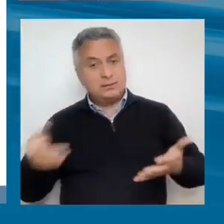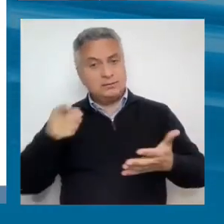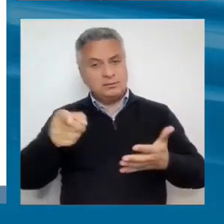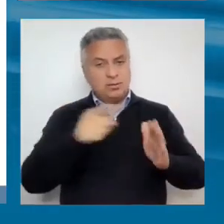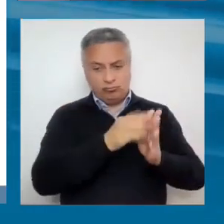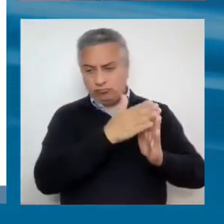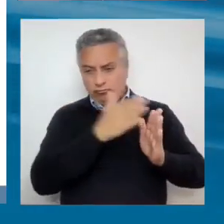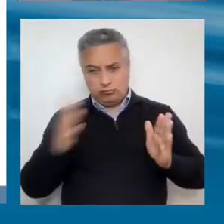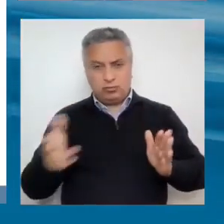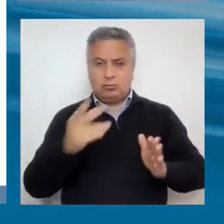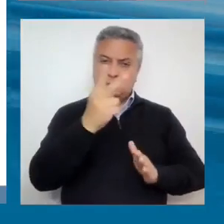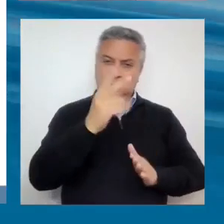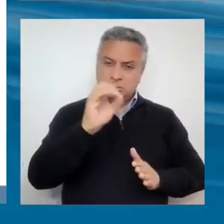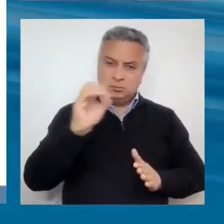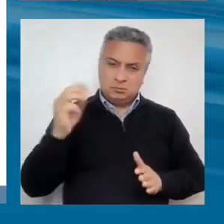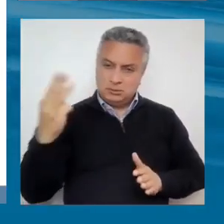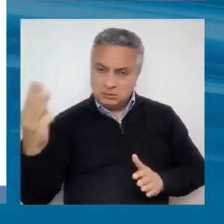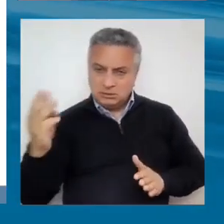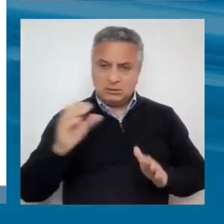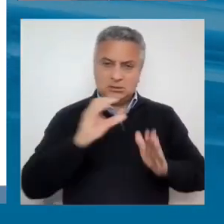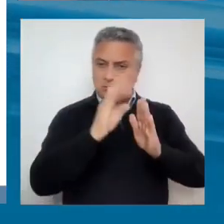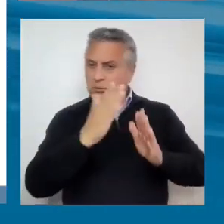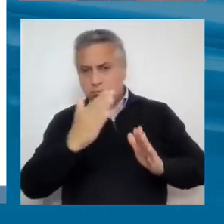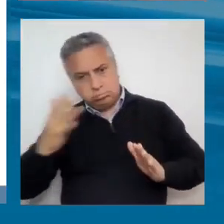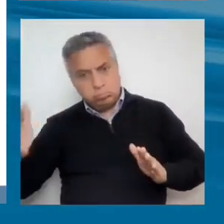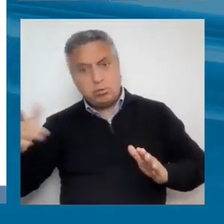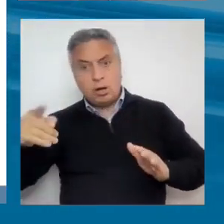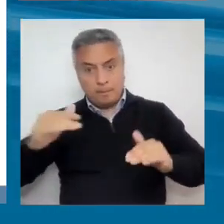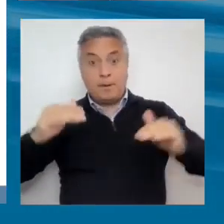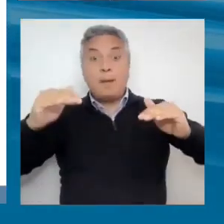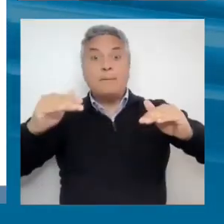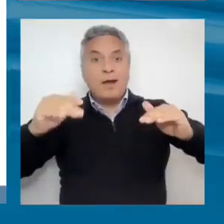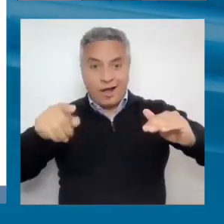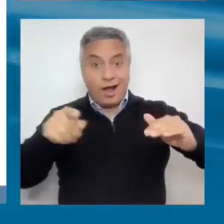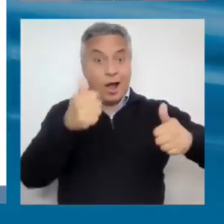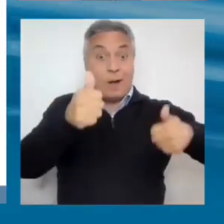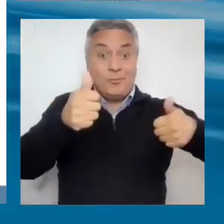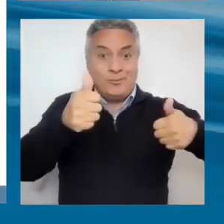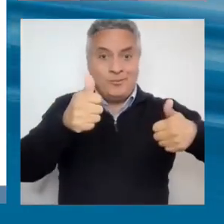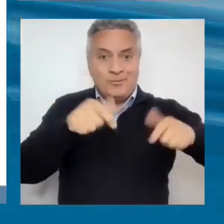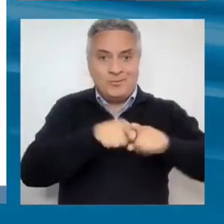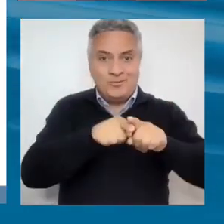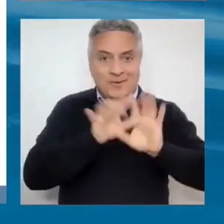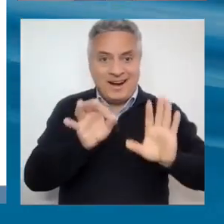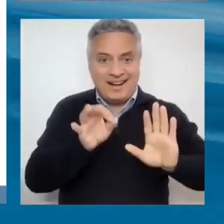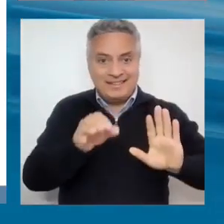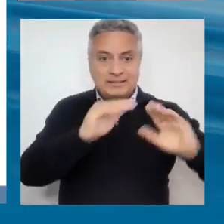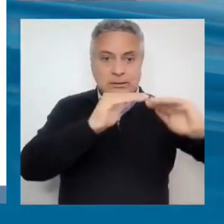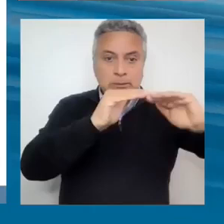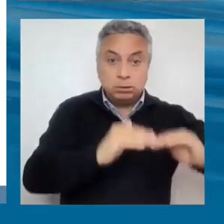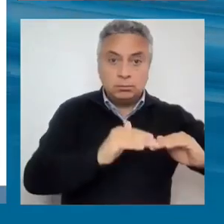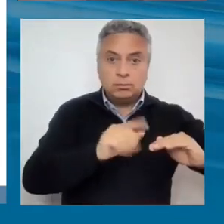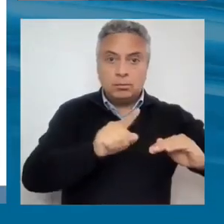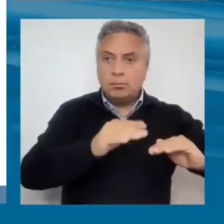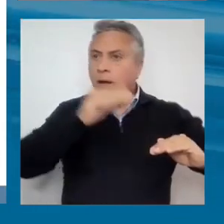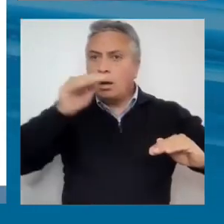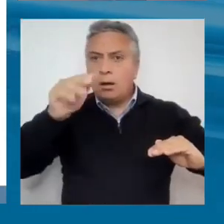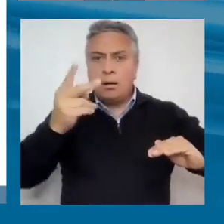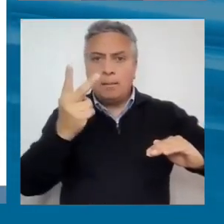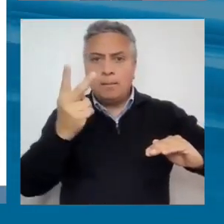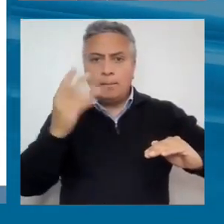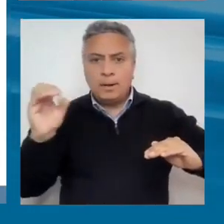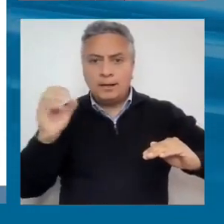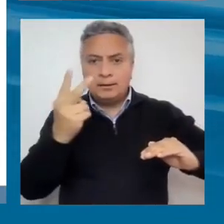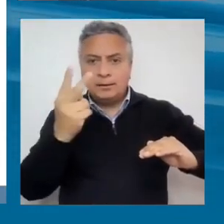alto crecimiento y demás, se reduce, buena noticia, pero seguimos siendo a la altura del 2020 y actualmente